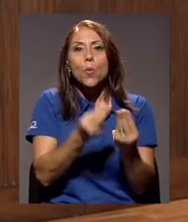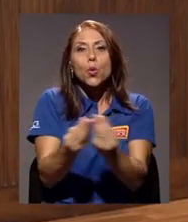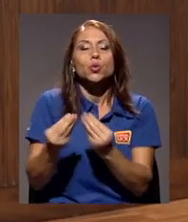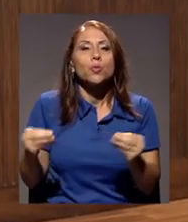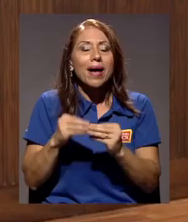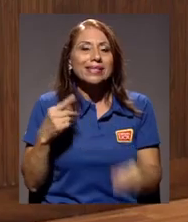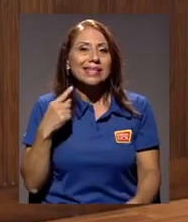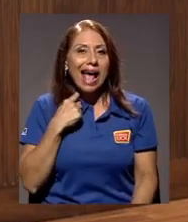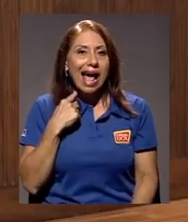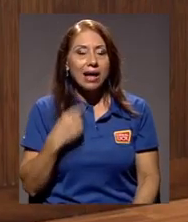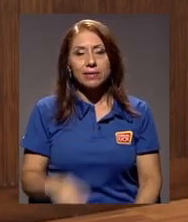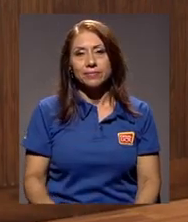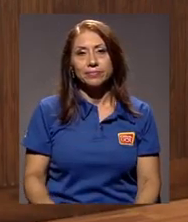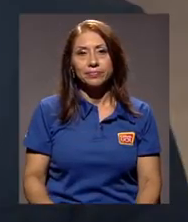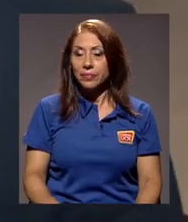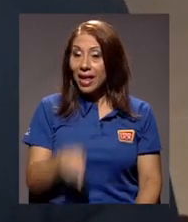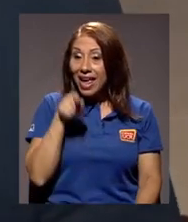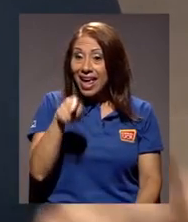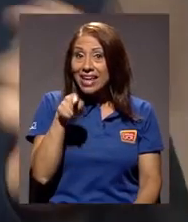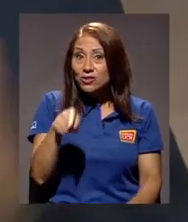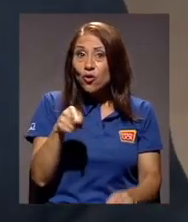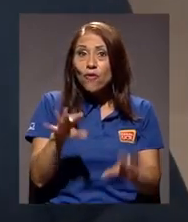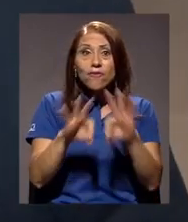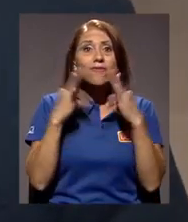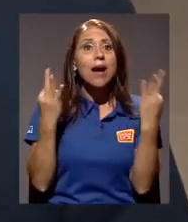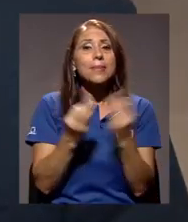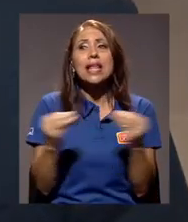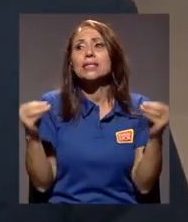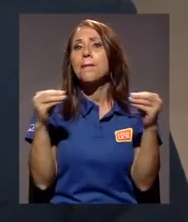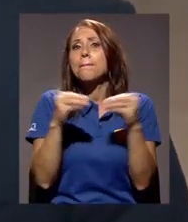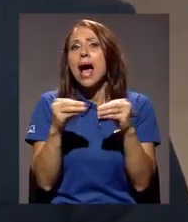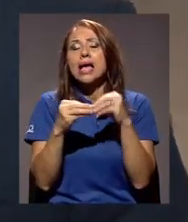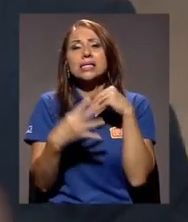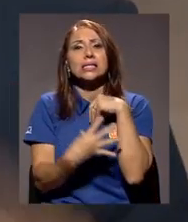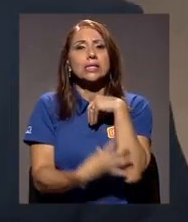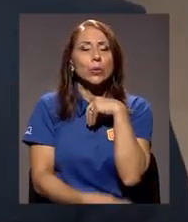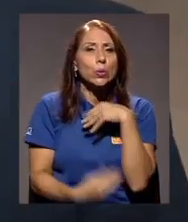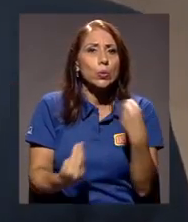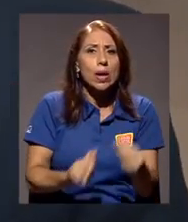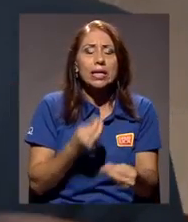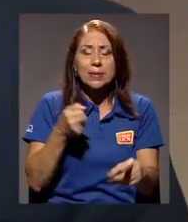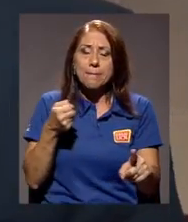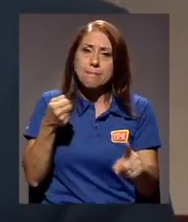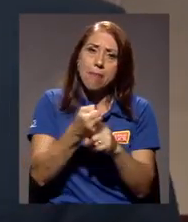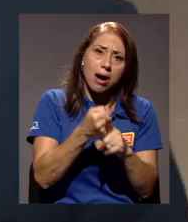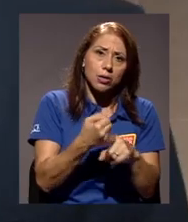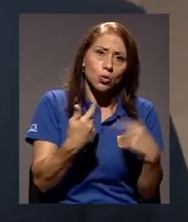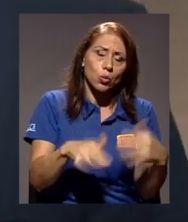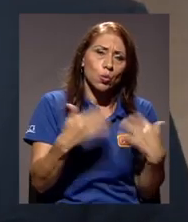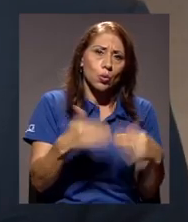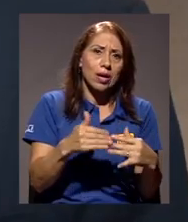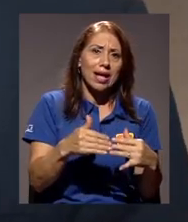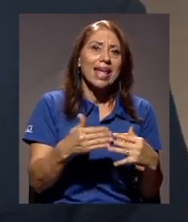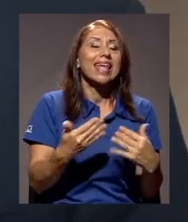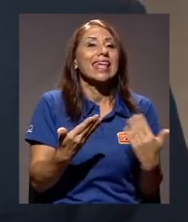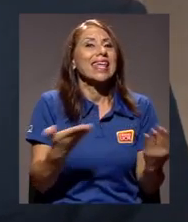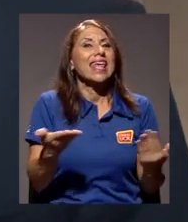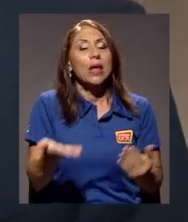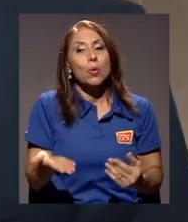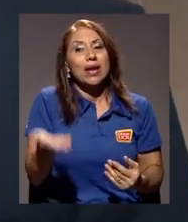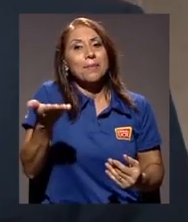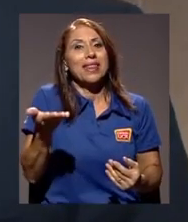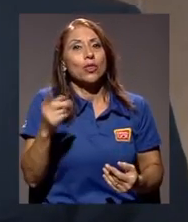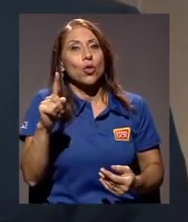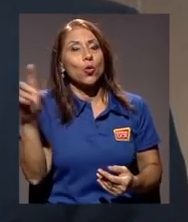Y el impacto que eso va a tener especialmente sobre las familias más desprotegidas va a ser muchísimo mayor que un incremento de 1% en